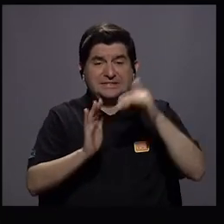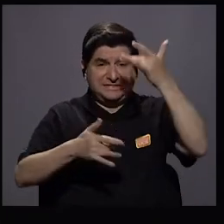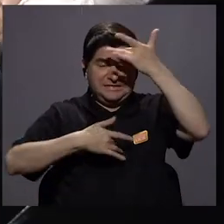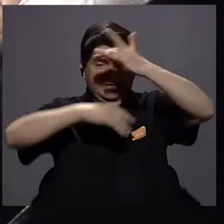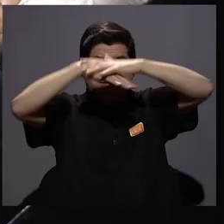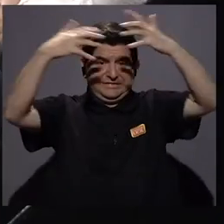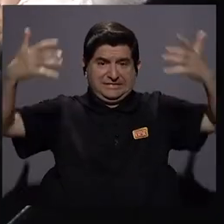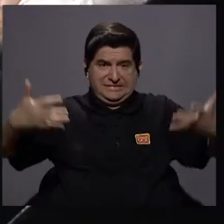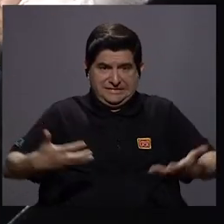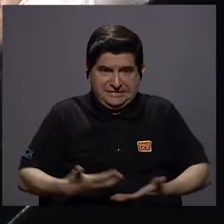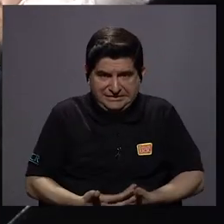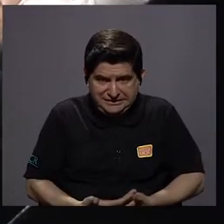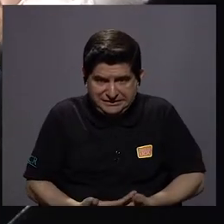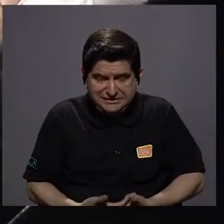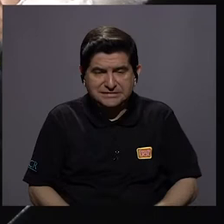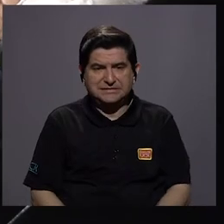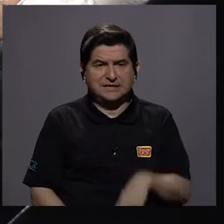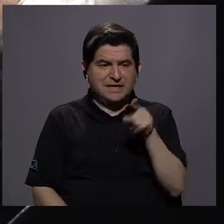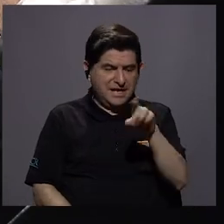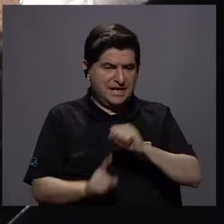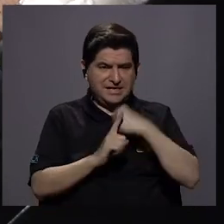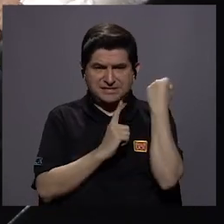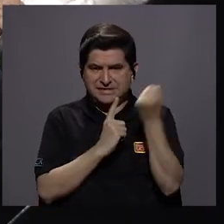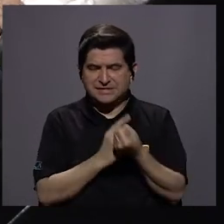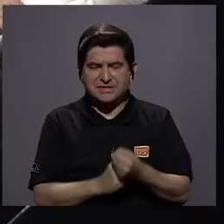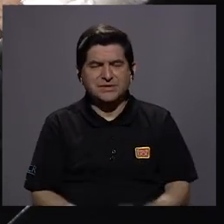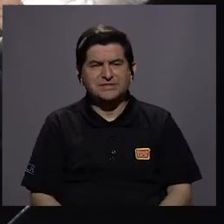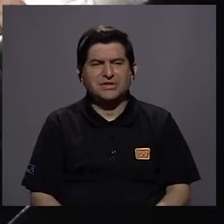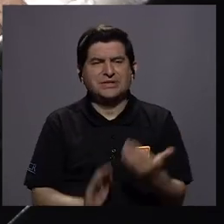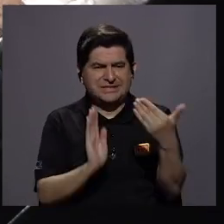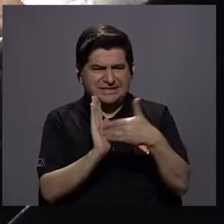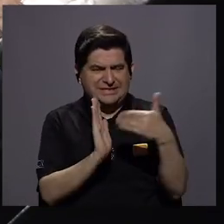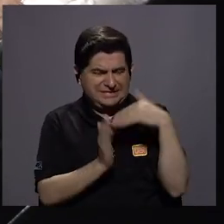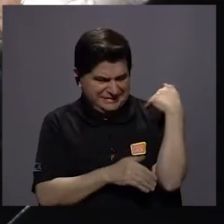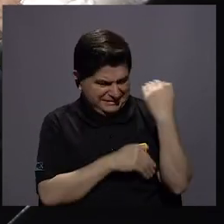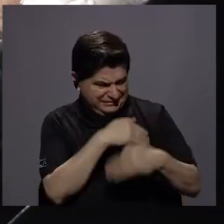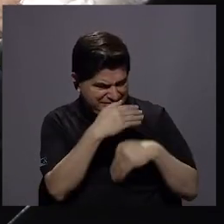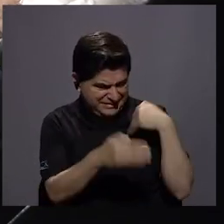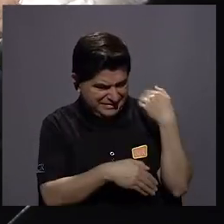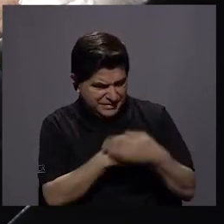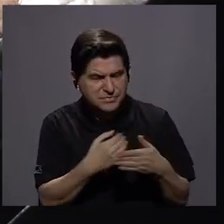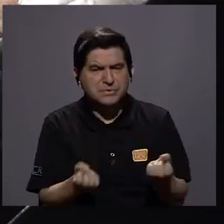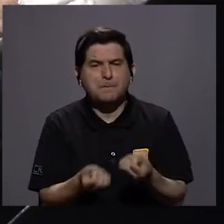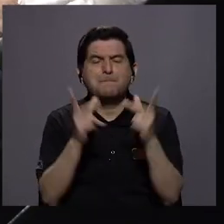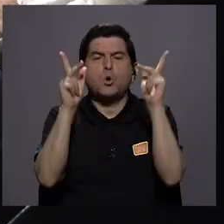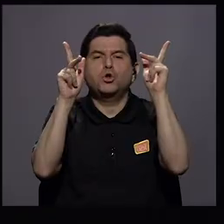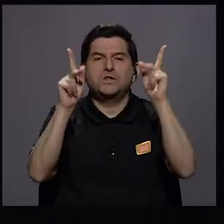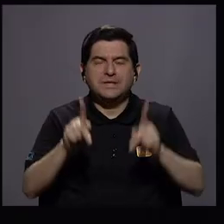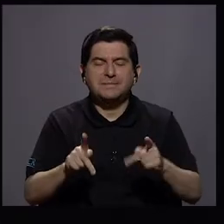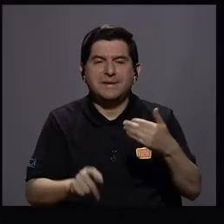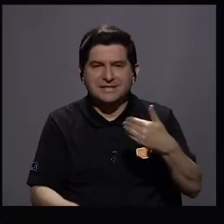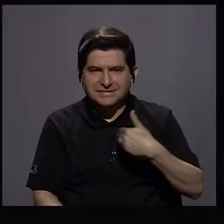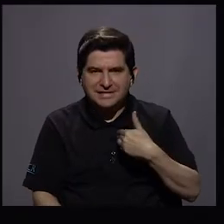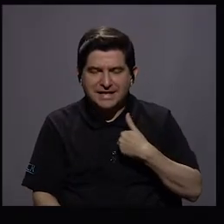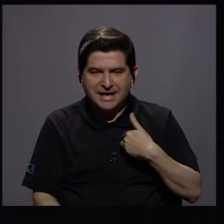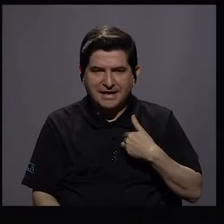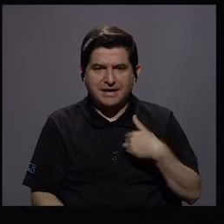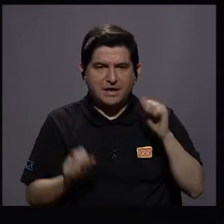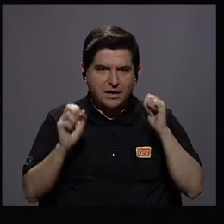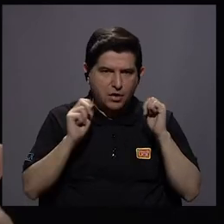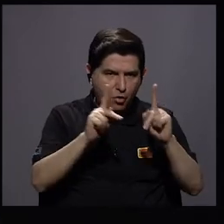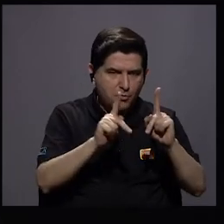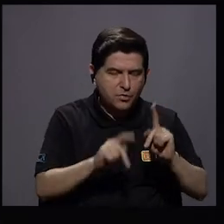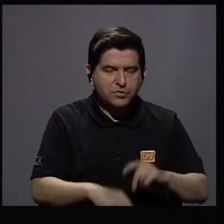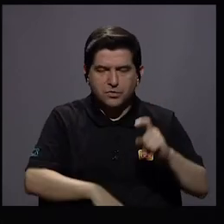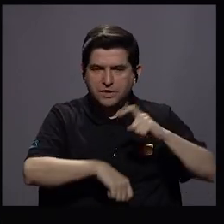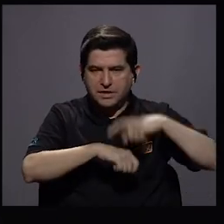Y eso no deja de lesionar el proceso en el que muchas personas tuvieron la posibilidad